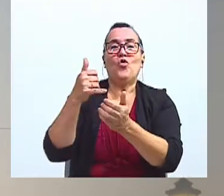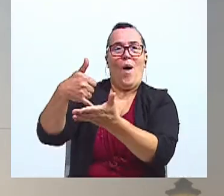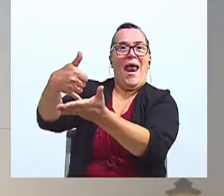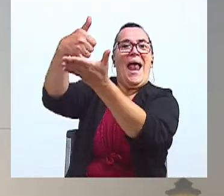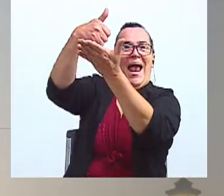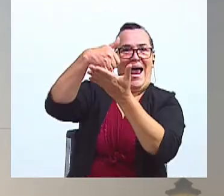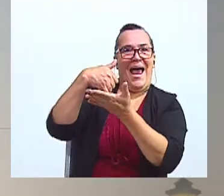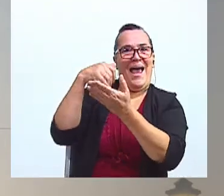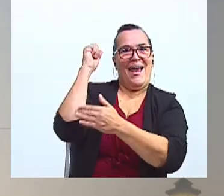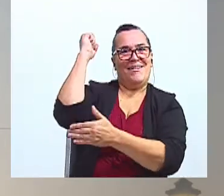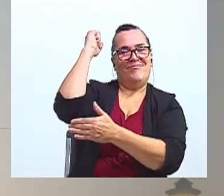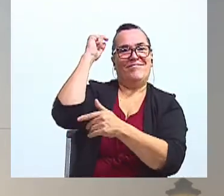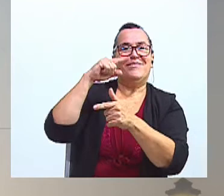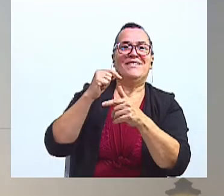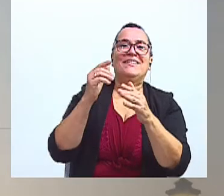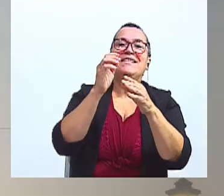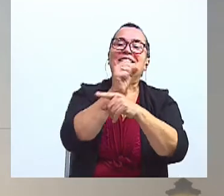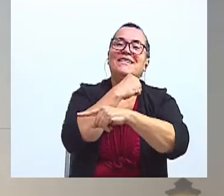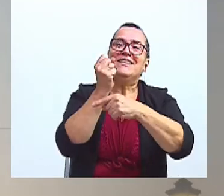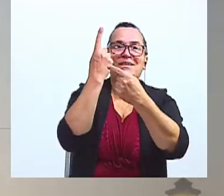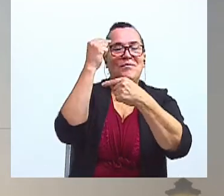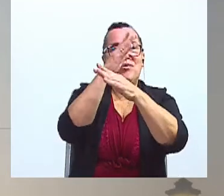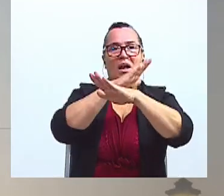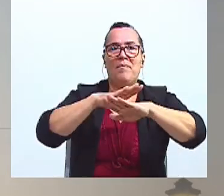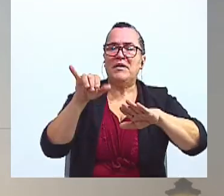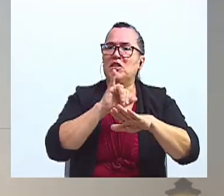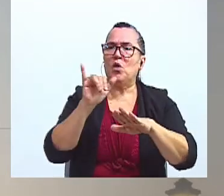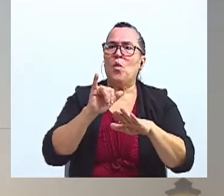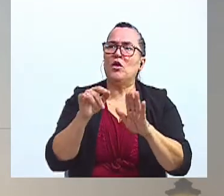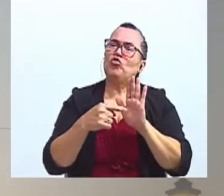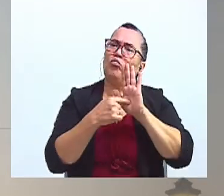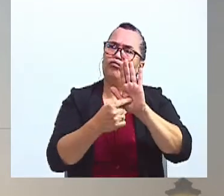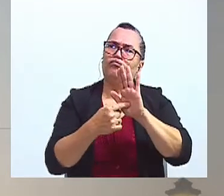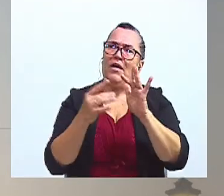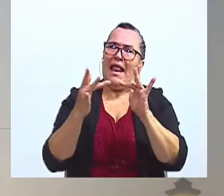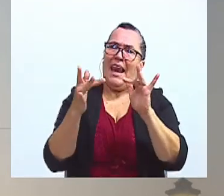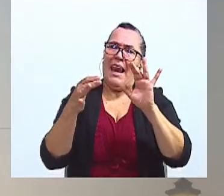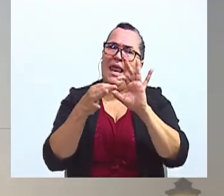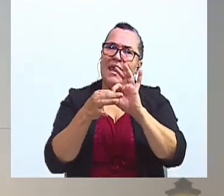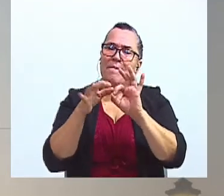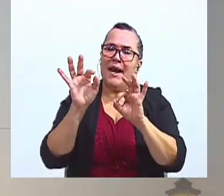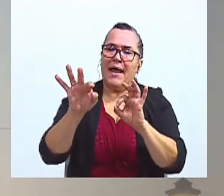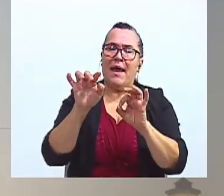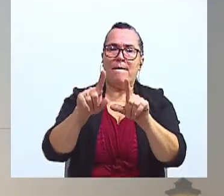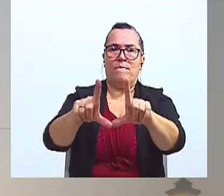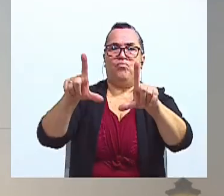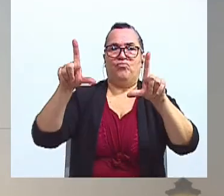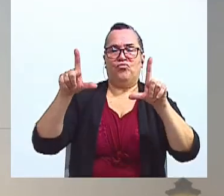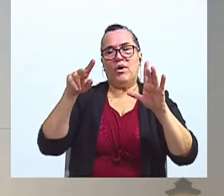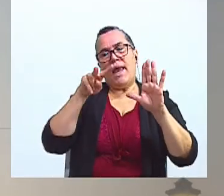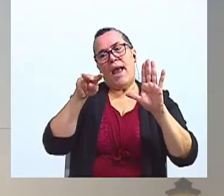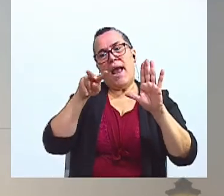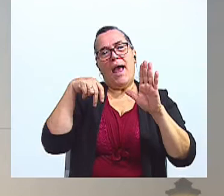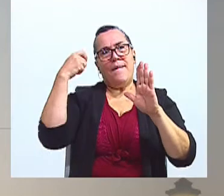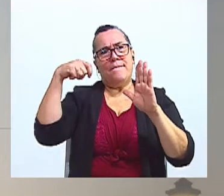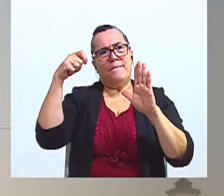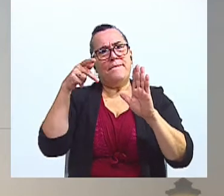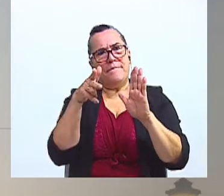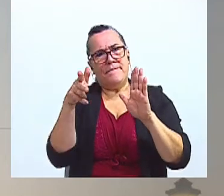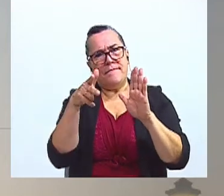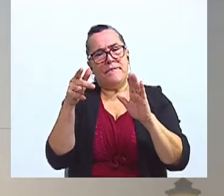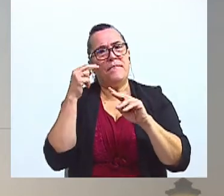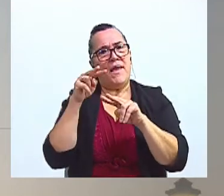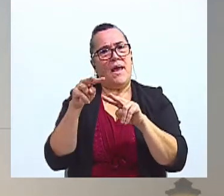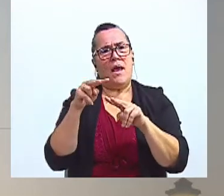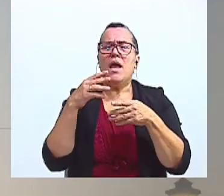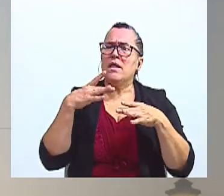Igual ahora les voy a enseñar el link para que puedan observar el video y otros videos porque es muy interesante esta